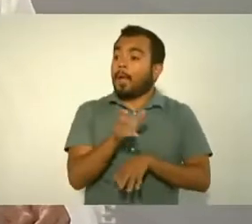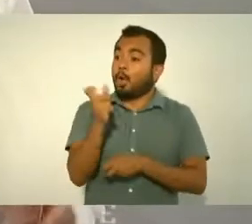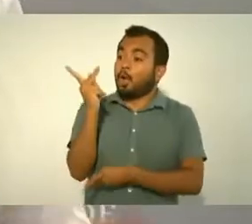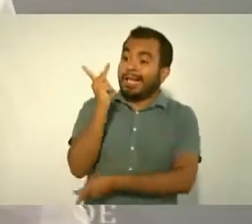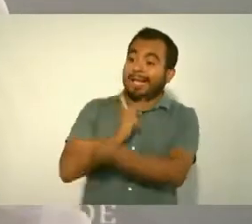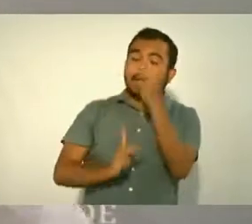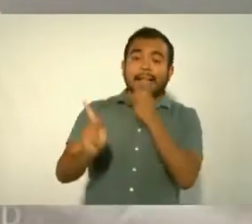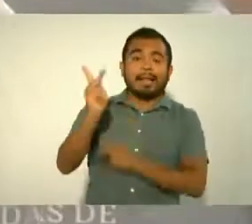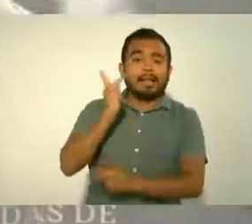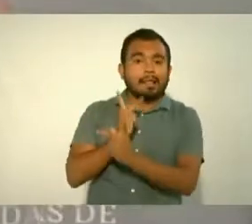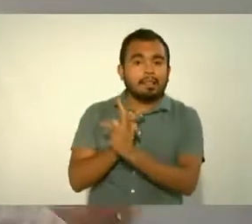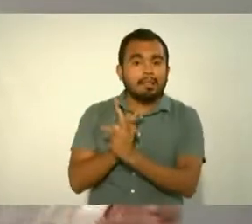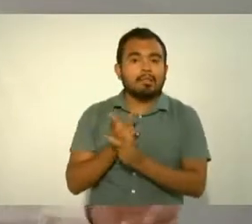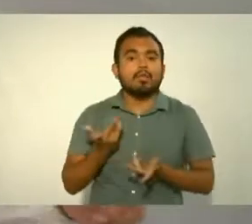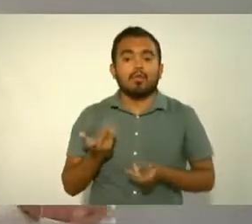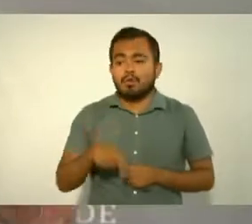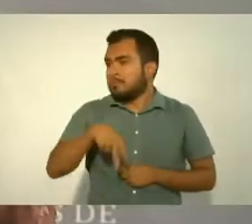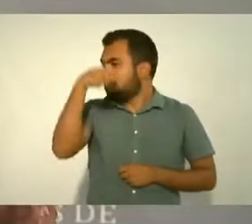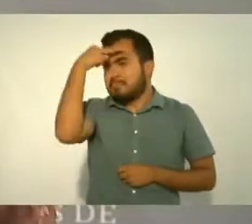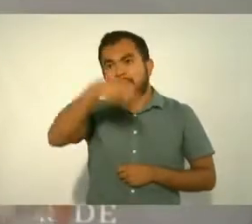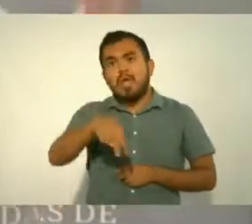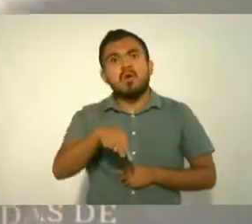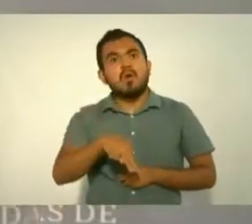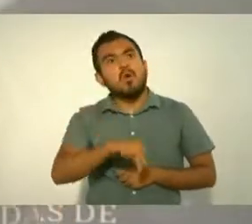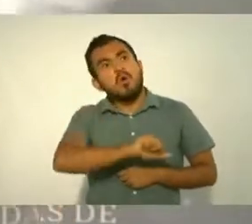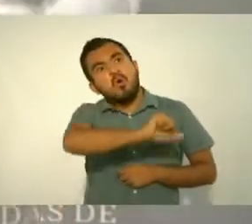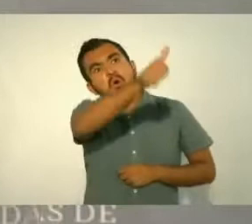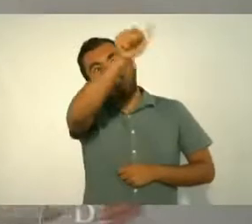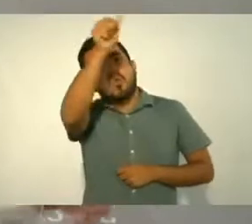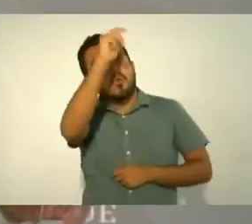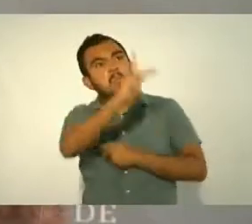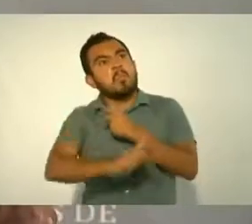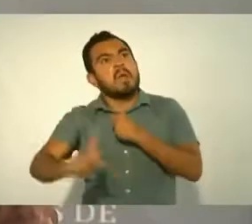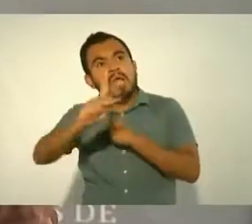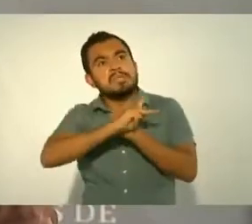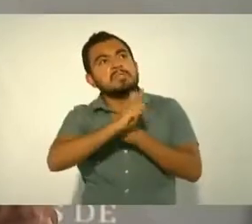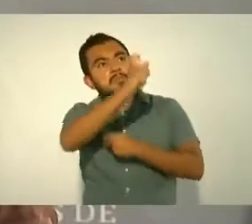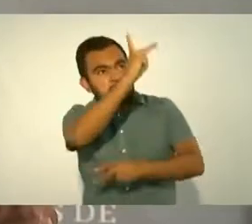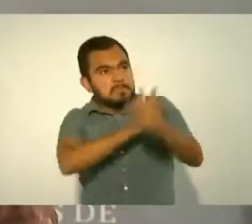que endeudáramos al país para hacer lo mismo de siempre,